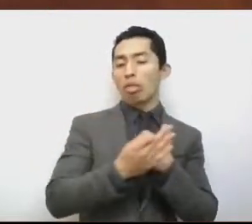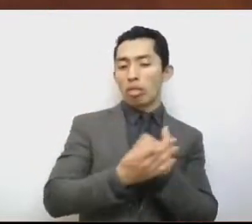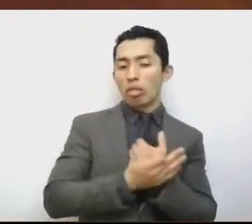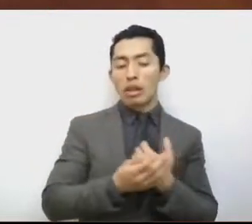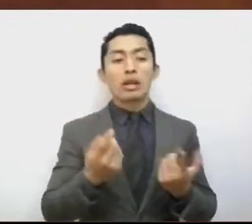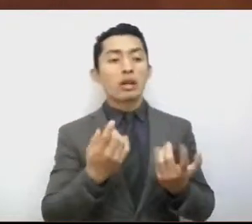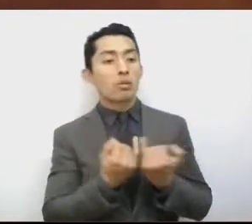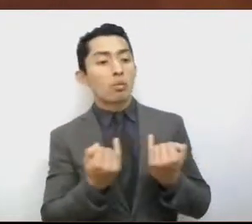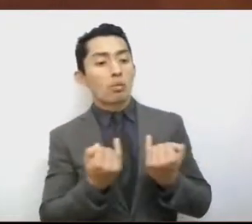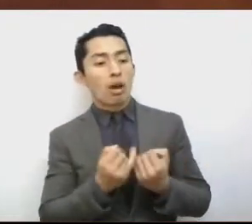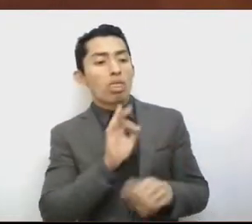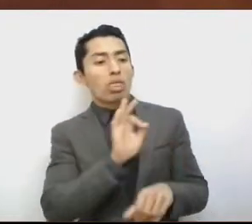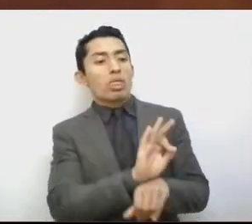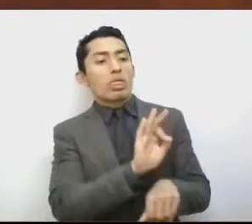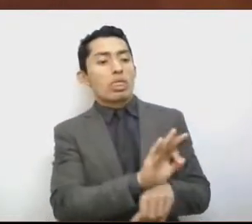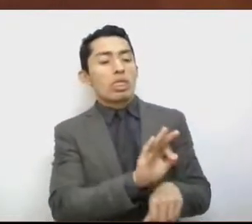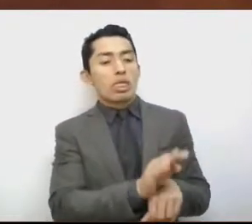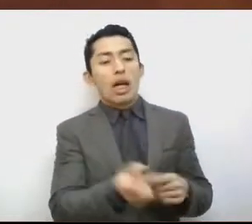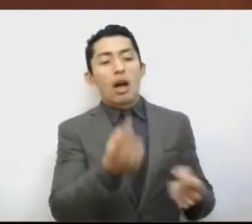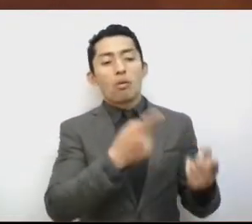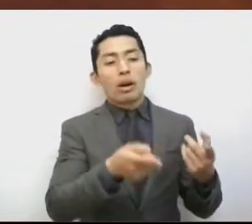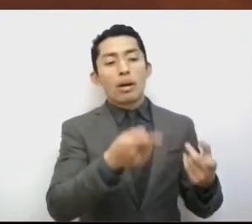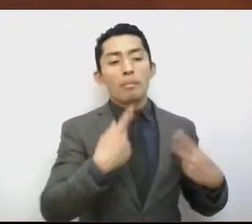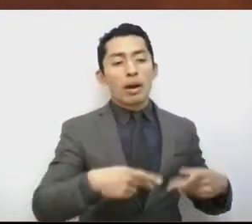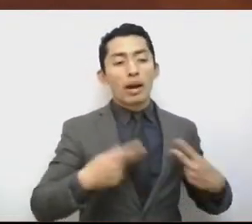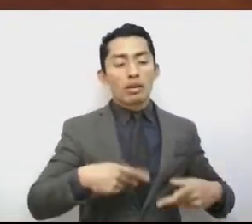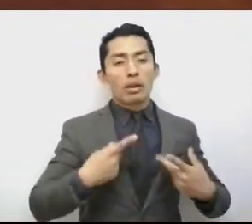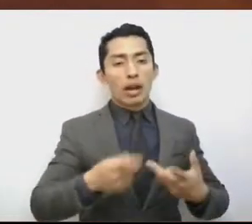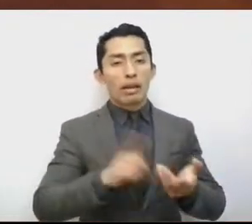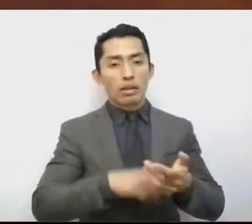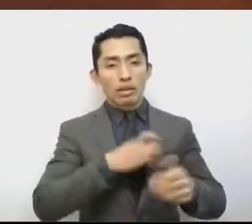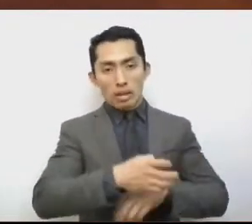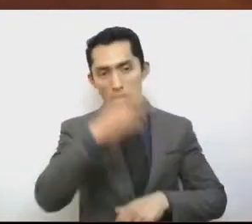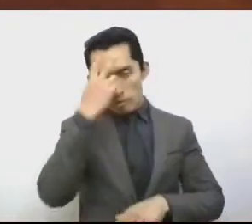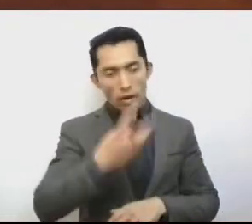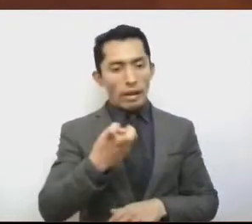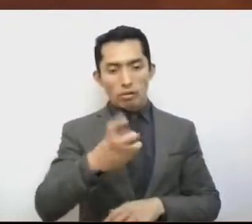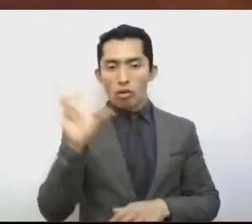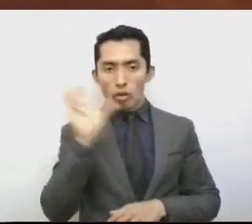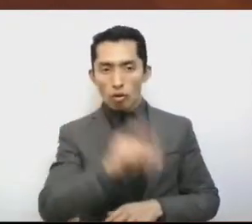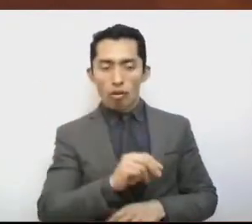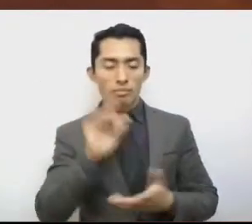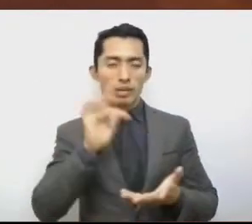los intereses del pueblo, del Estado de México. Muchas gracias.